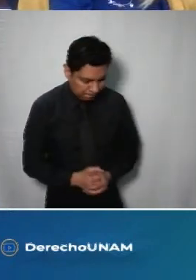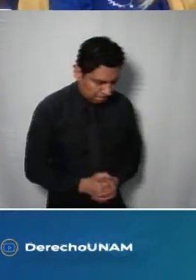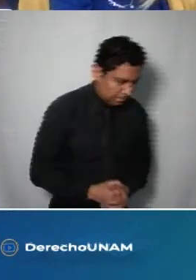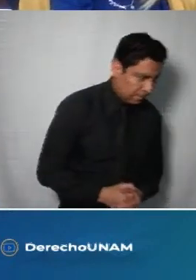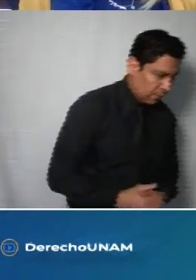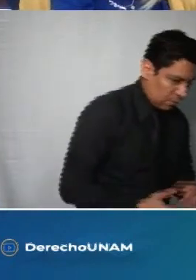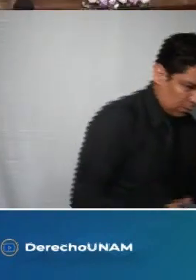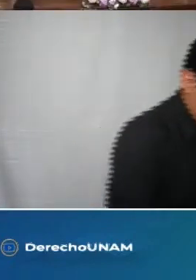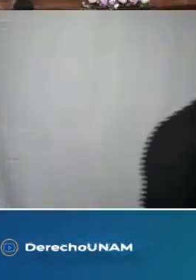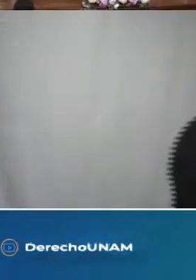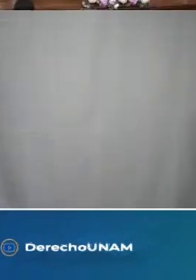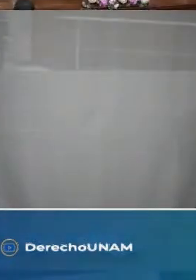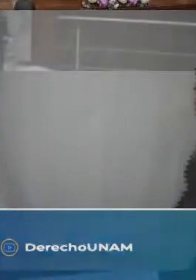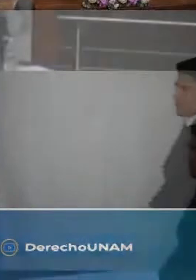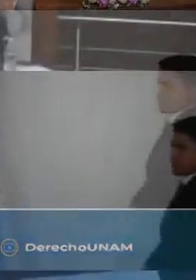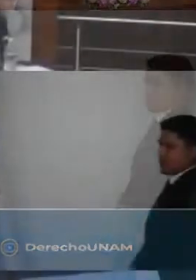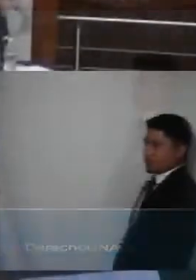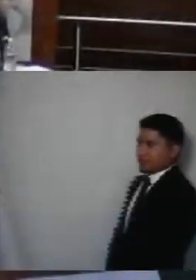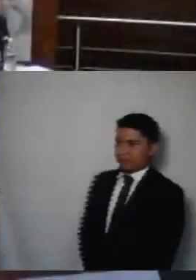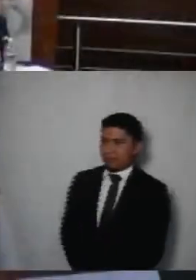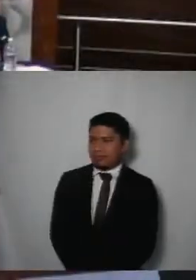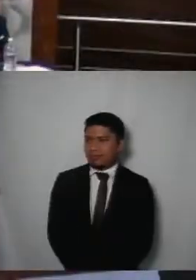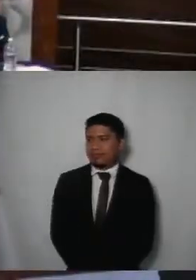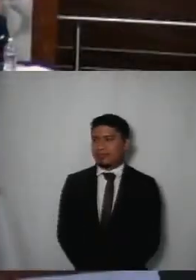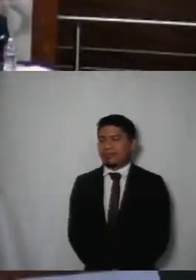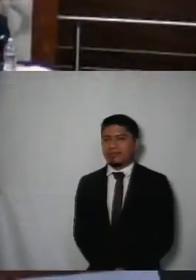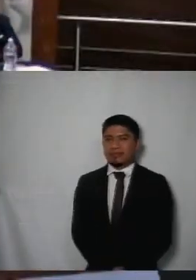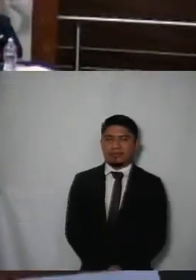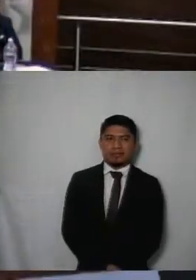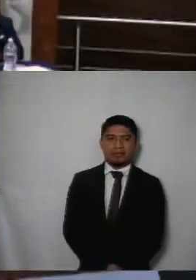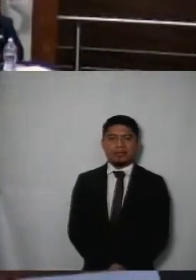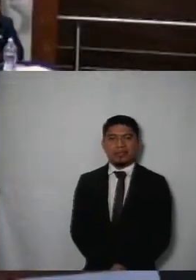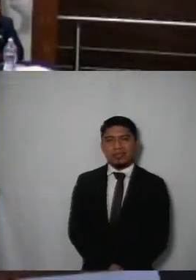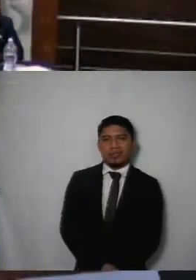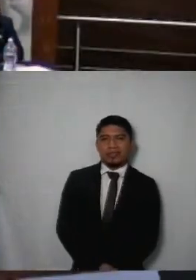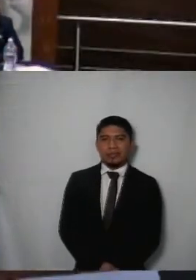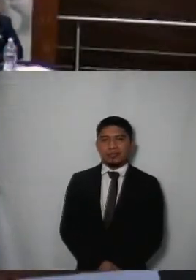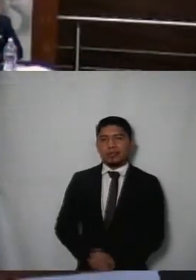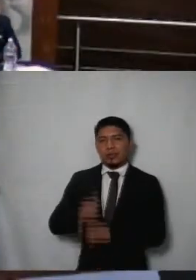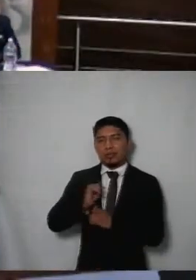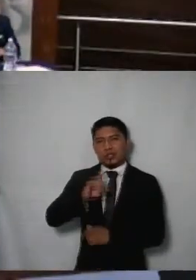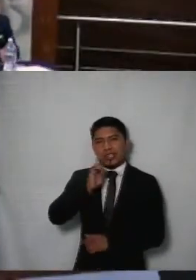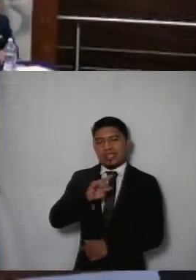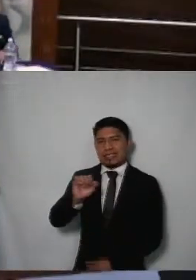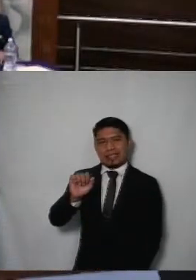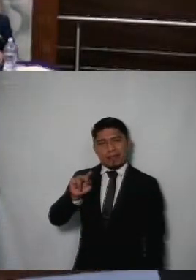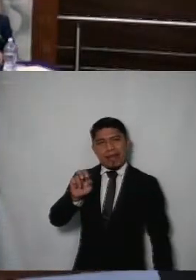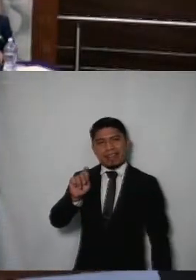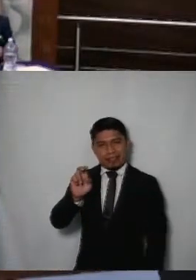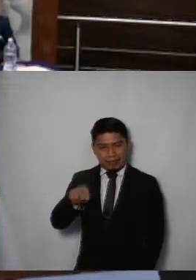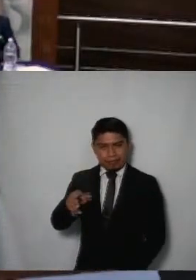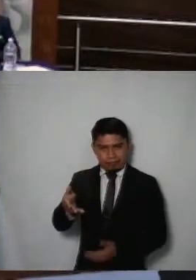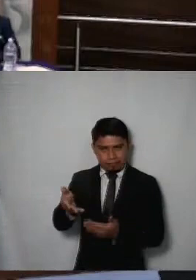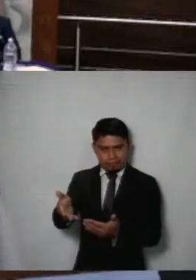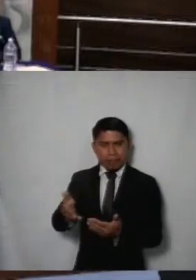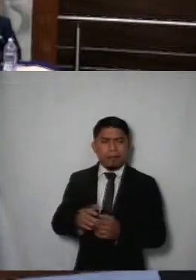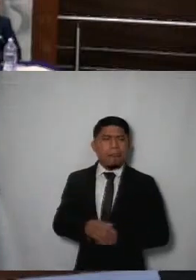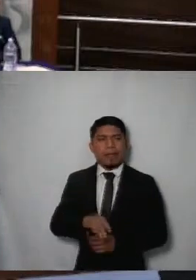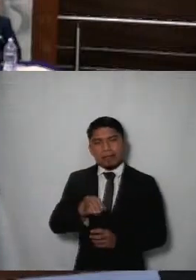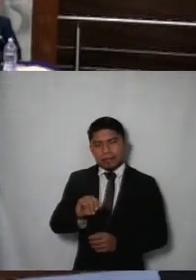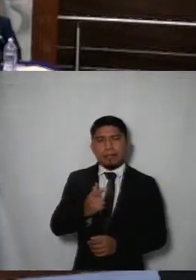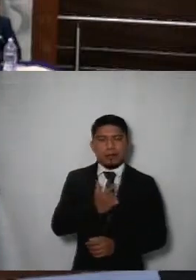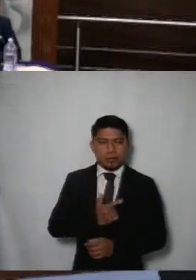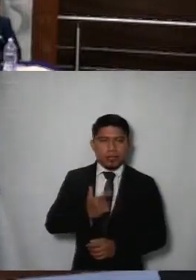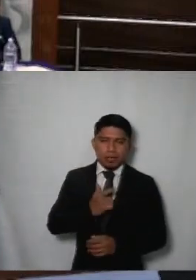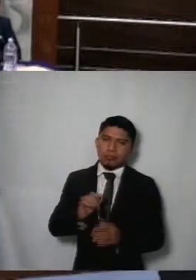Muchas gracias Muchas ¿Algún comisionado comisionada? Adelante comisionada Marina Alicia Martín Es cierto Gracias presidente por el espacio Si aquí quisiera exponer